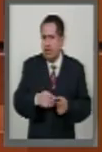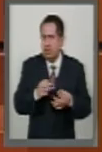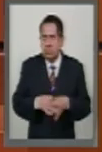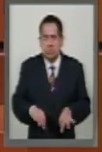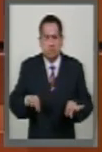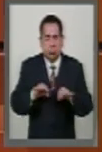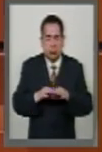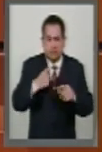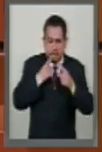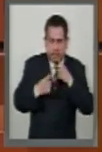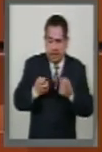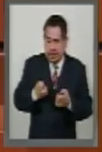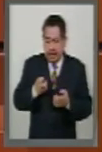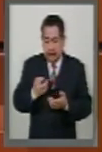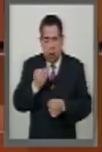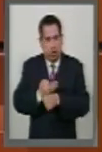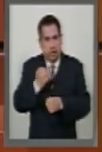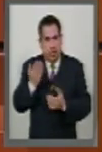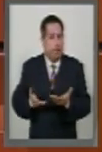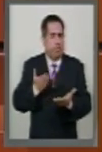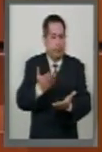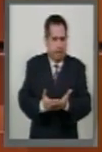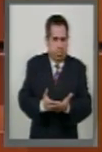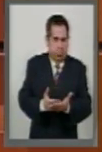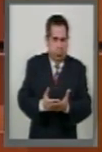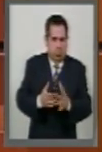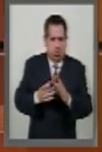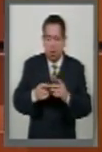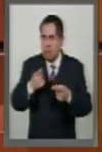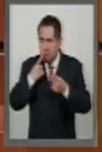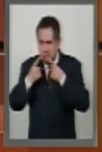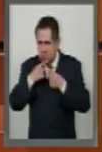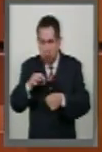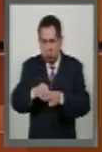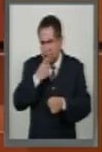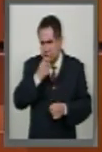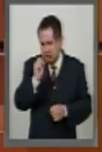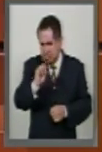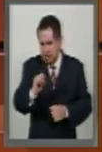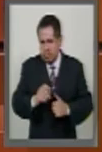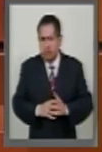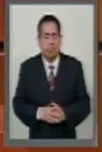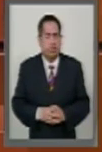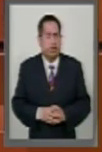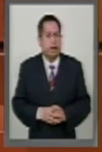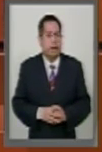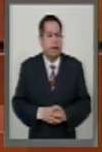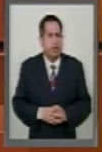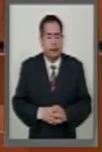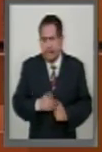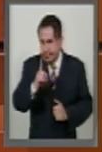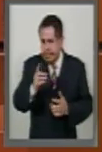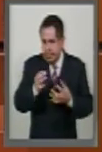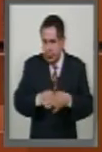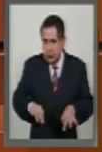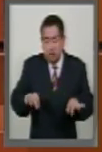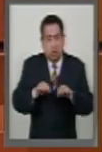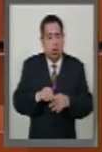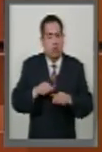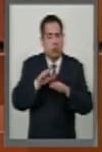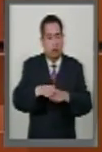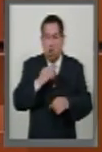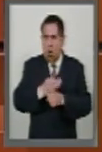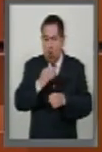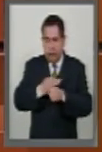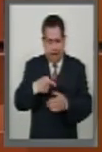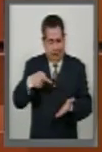del presente dictamen, mismo que habremos de votar a favor. Es importante señalar que en el asunto que hoy